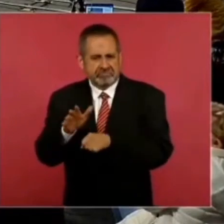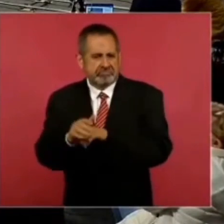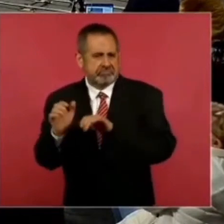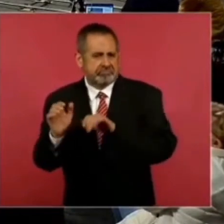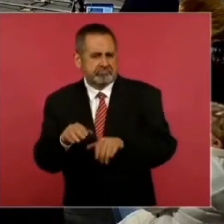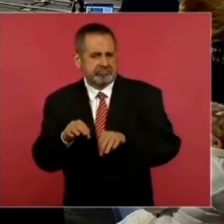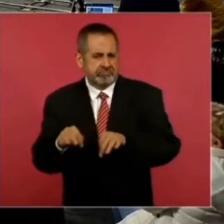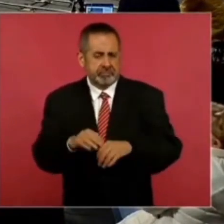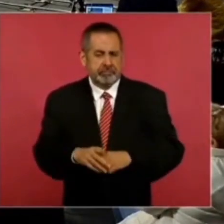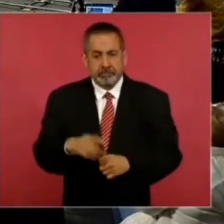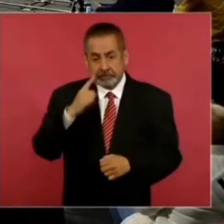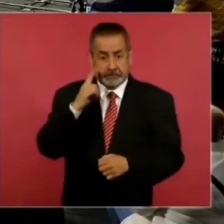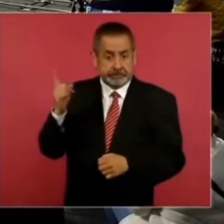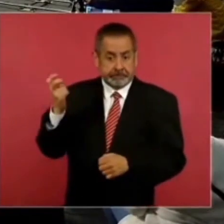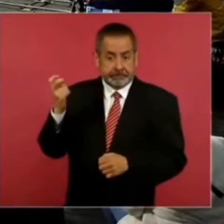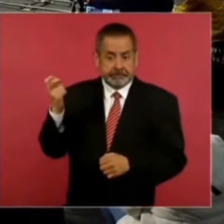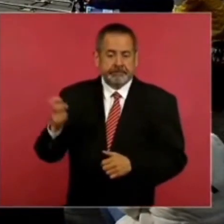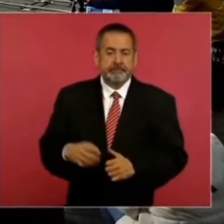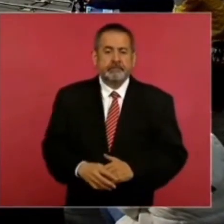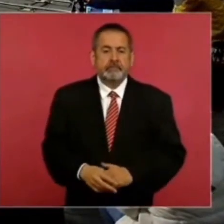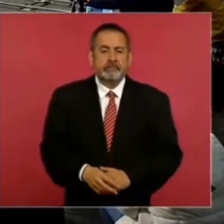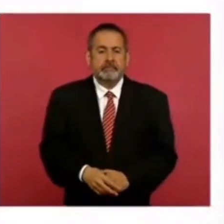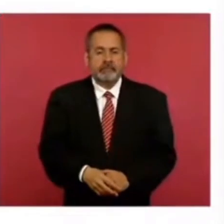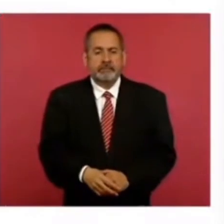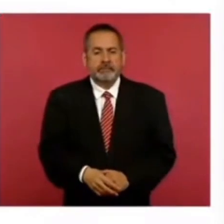Mire cómo vamos hasta ahora.